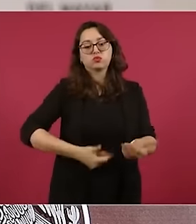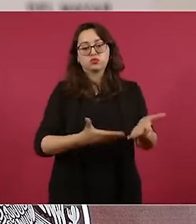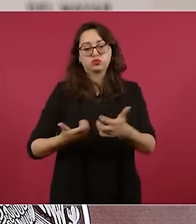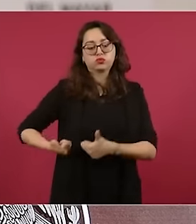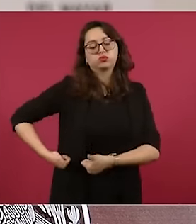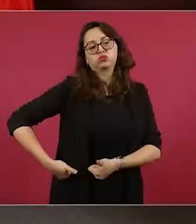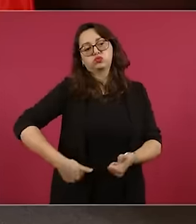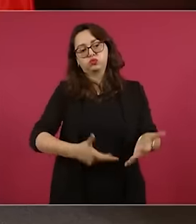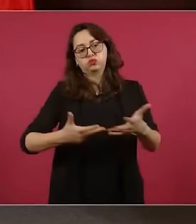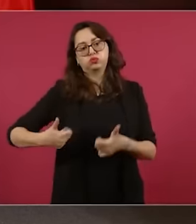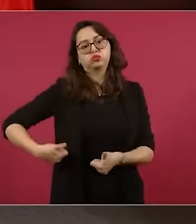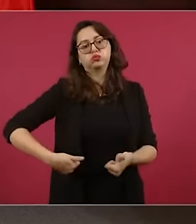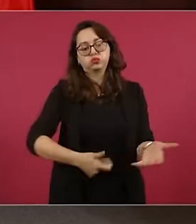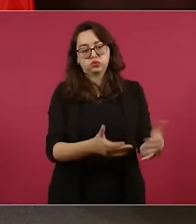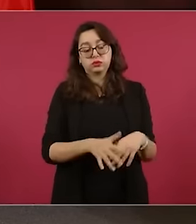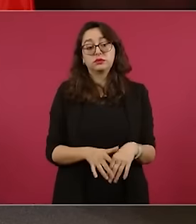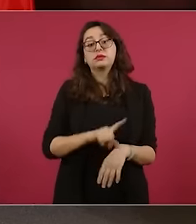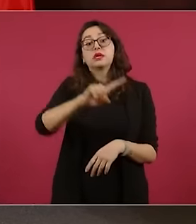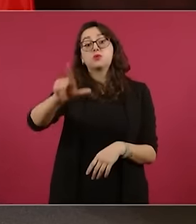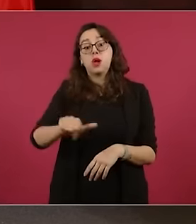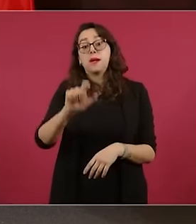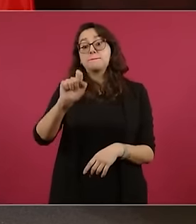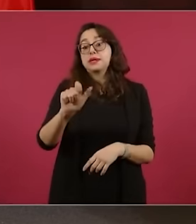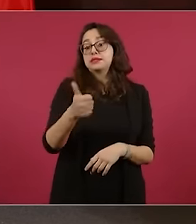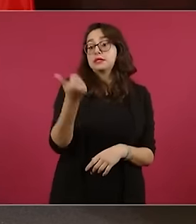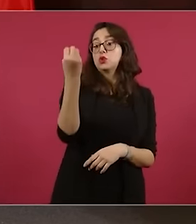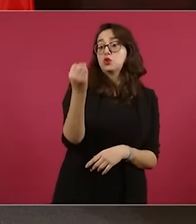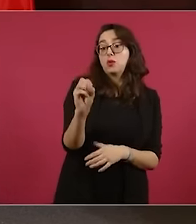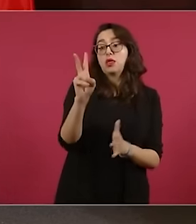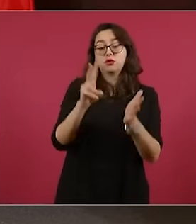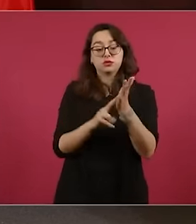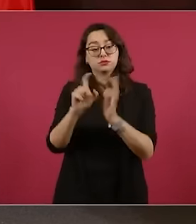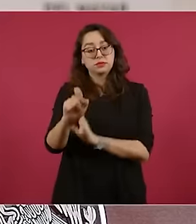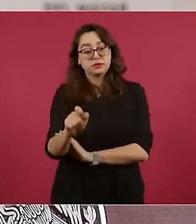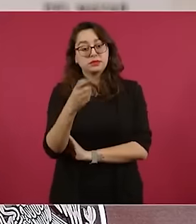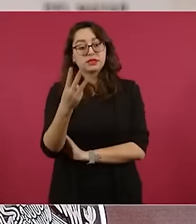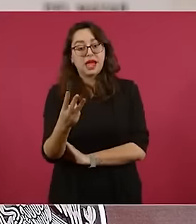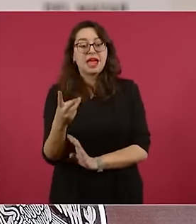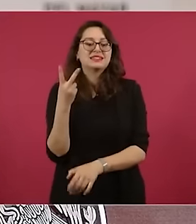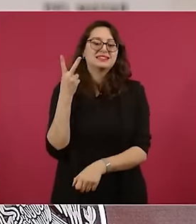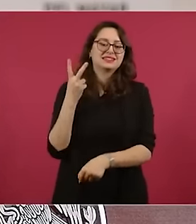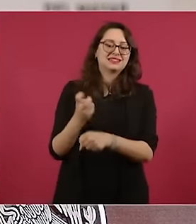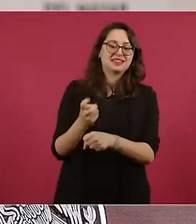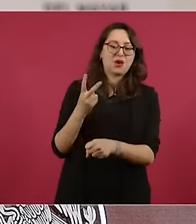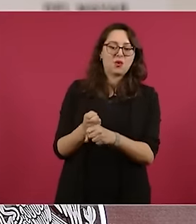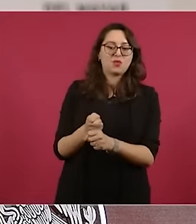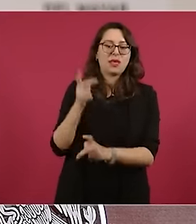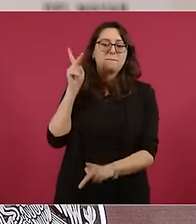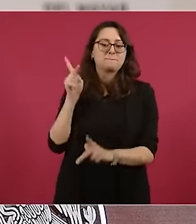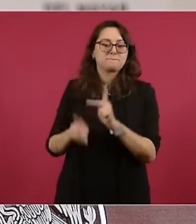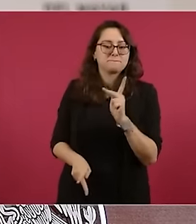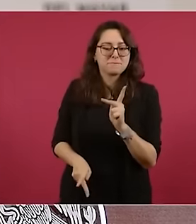del abastecimiento. El 26 de octubre de 2023 también se puso en marcha, se inició la